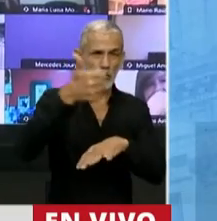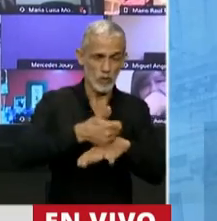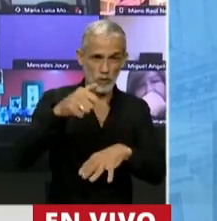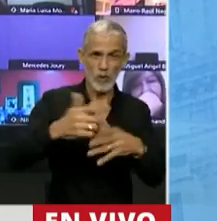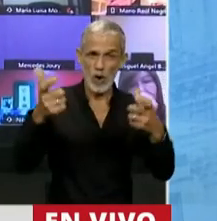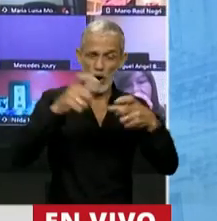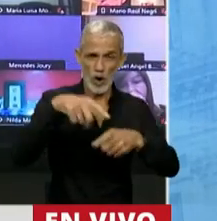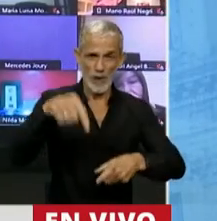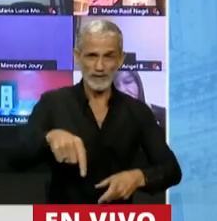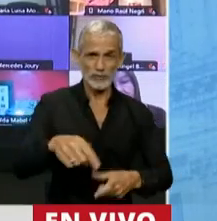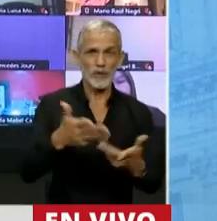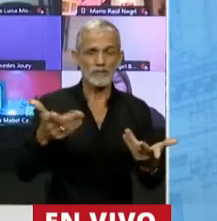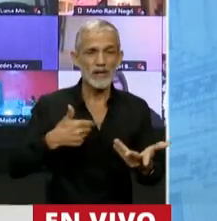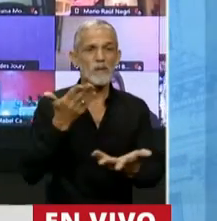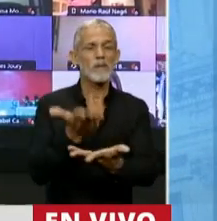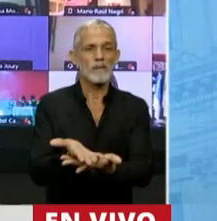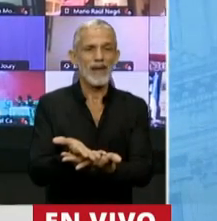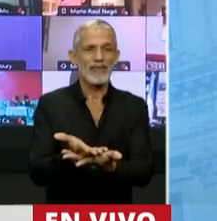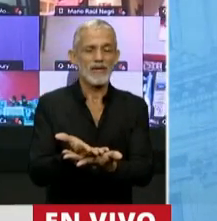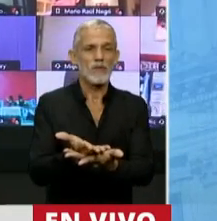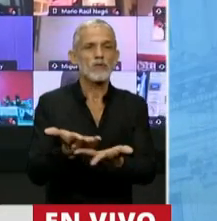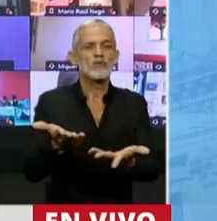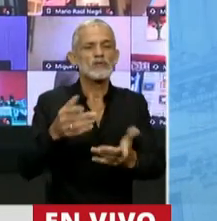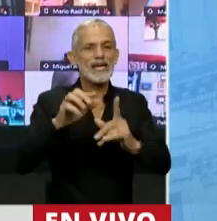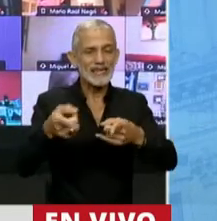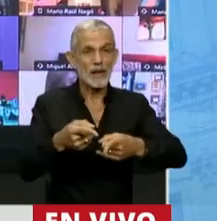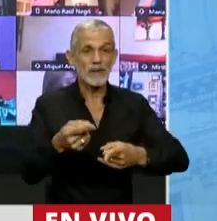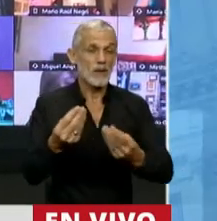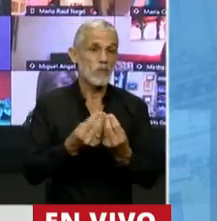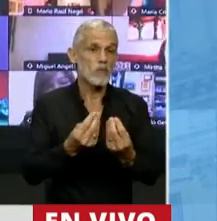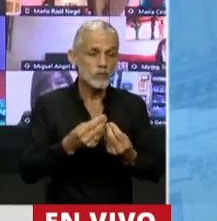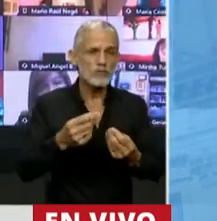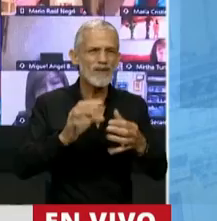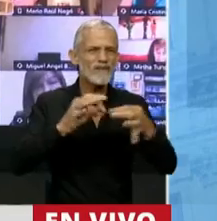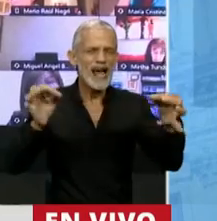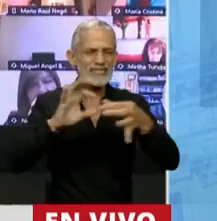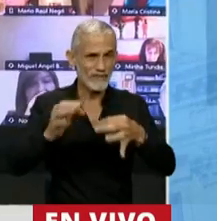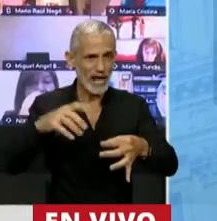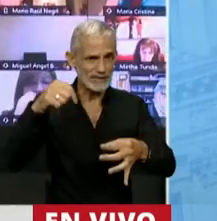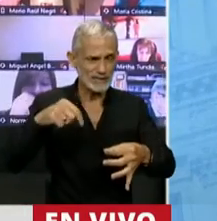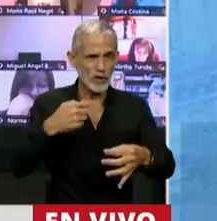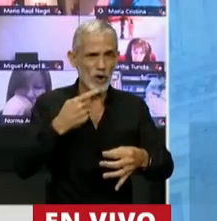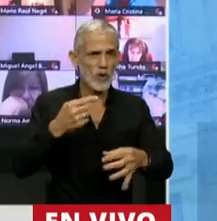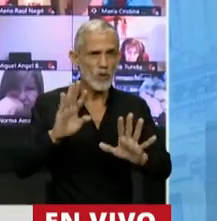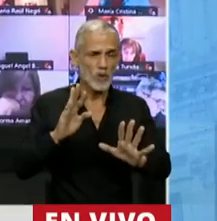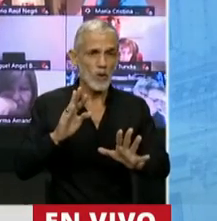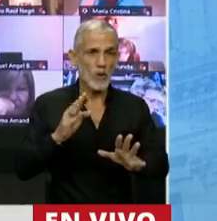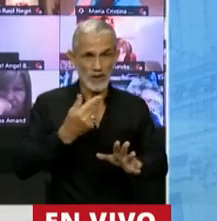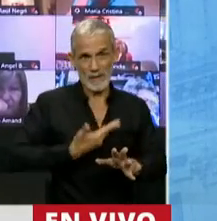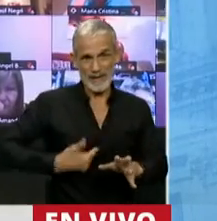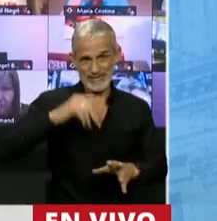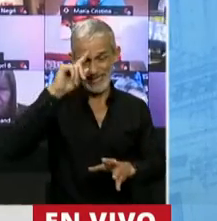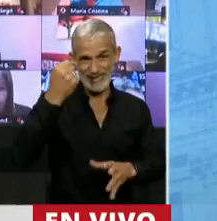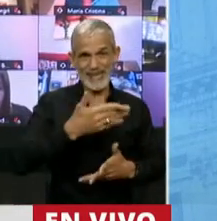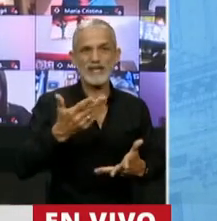esta comisión. Por eso, señor Presidente, y haciendo alusión a muchas frases que hoy hemos escuchado en la boca del Presidente de la